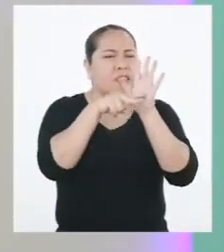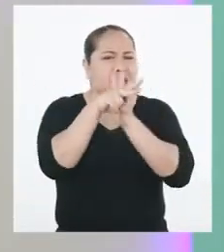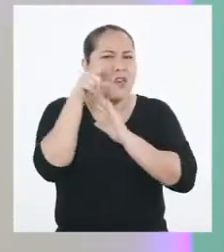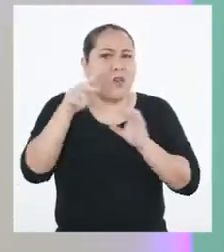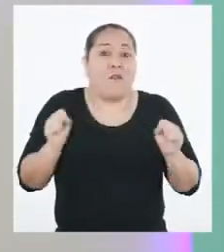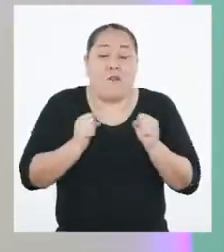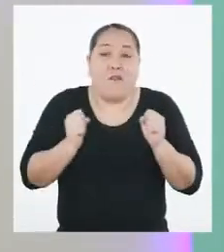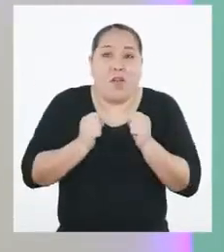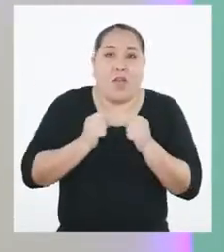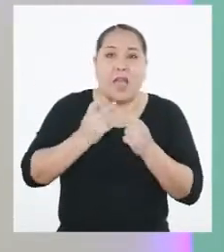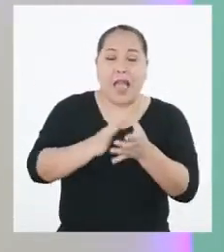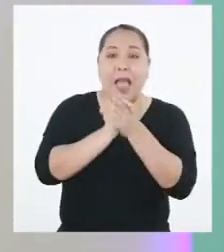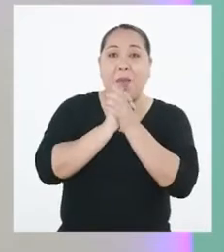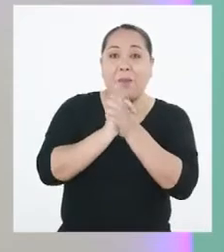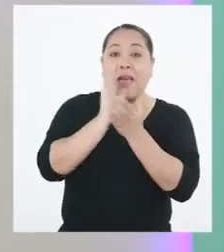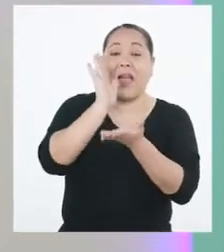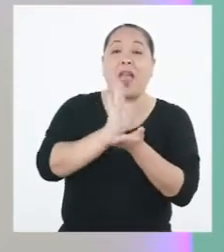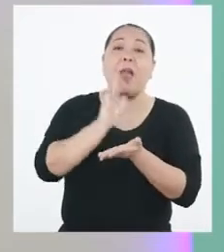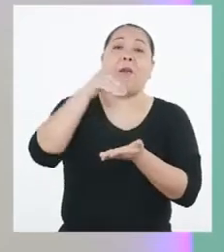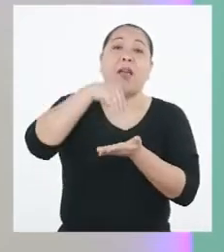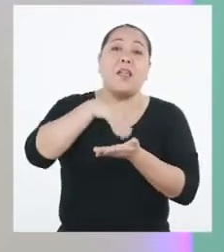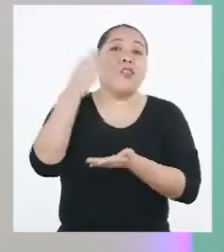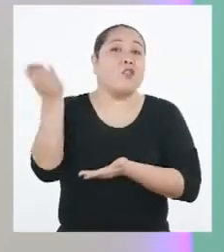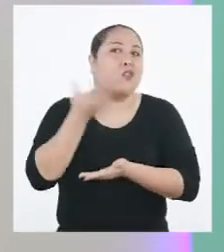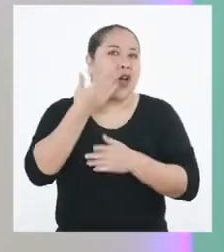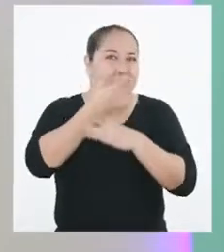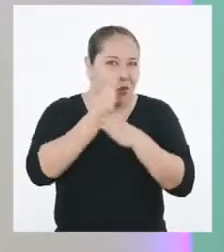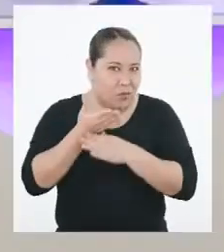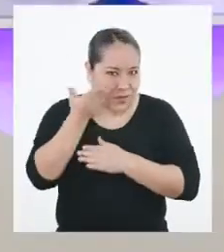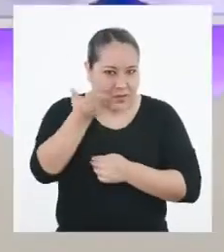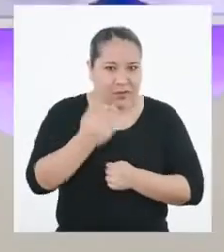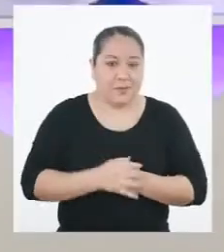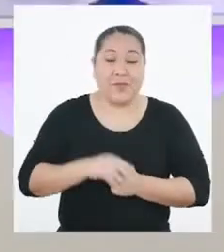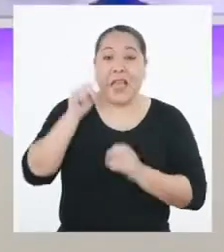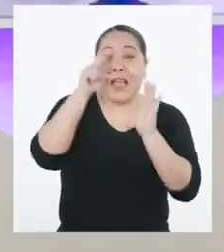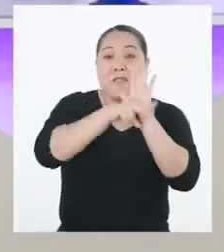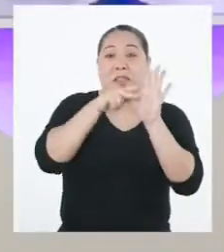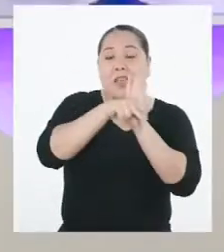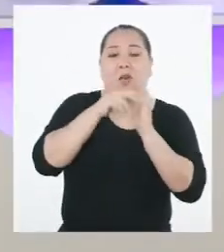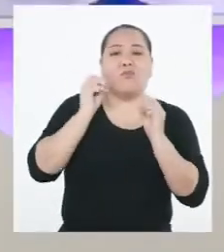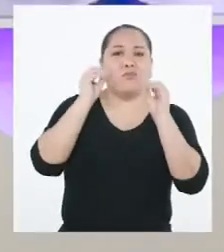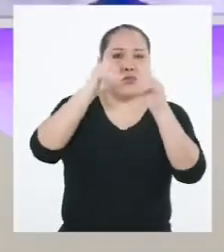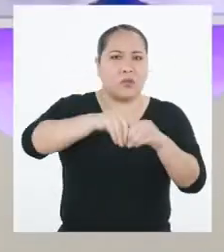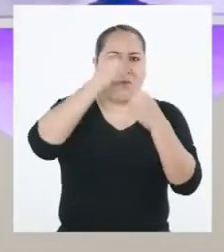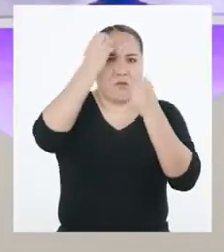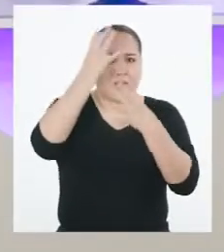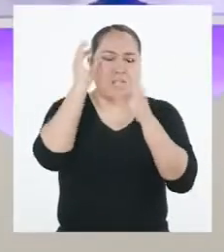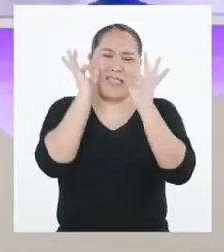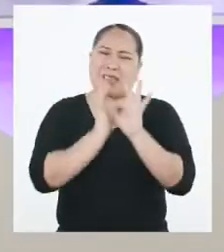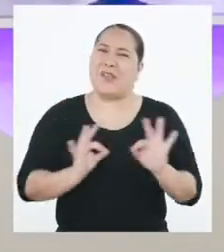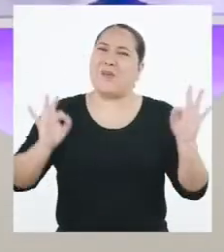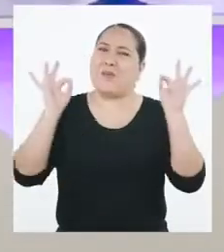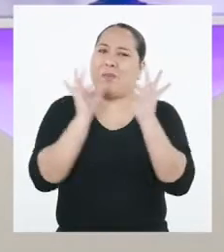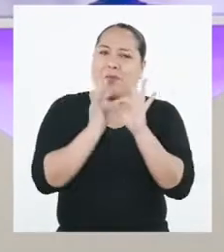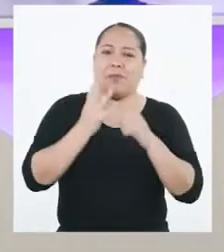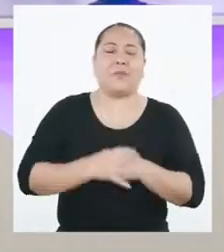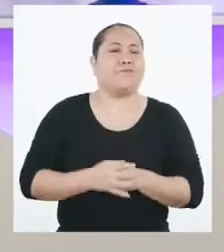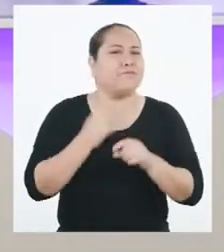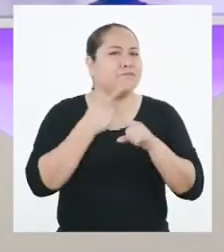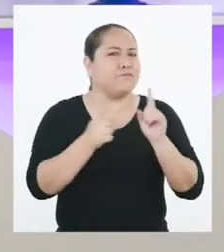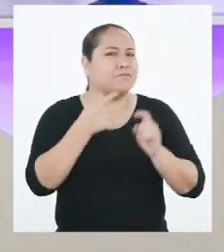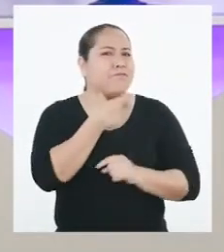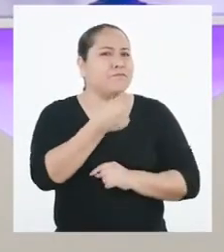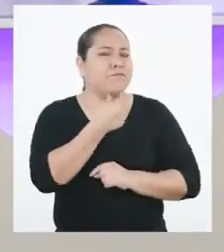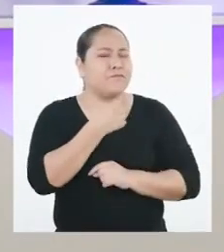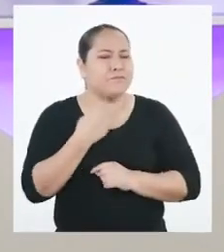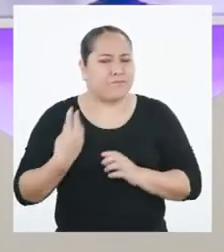sobre el friaje que nuestra amiga de Madre de Dios ha compartido con nosotros. El video tenía información muy valiosa, pero